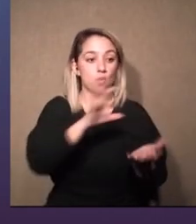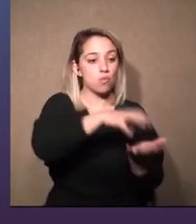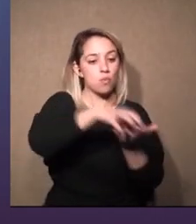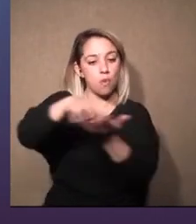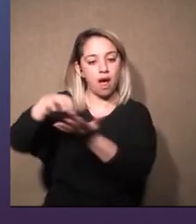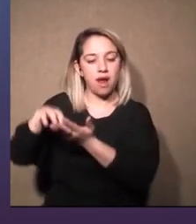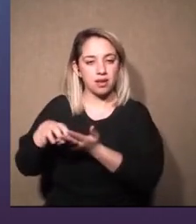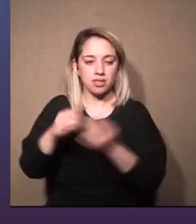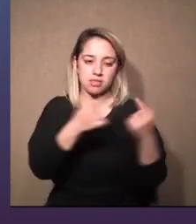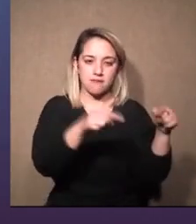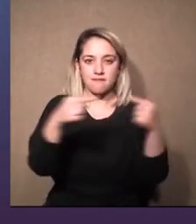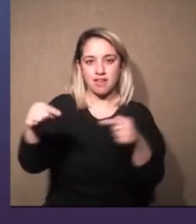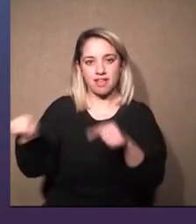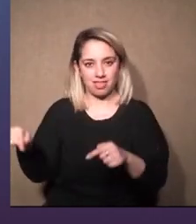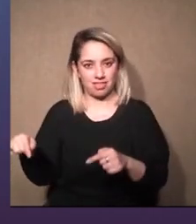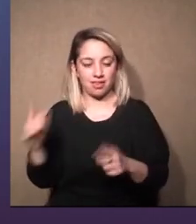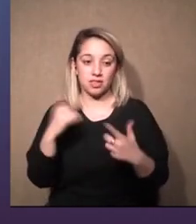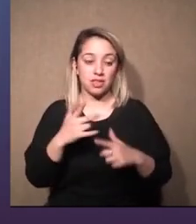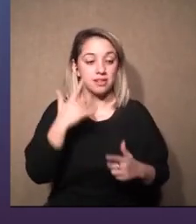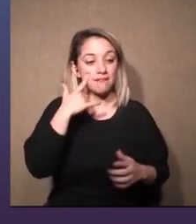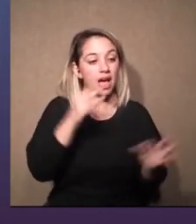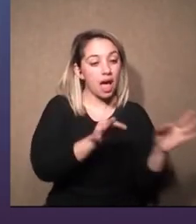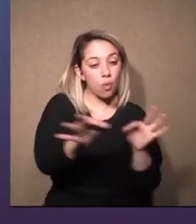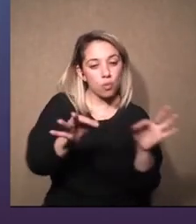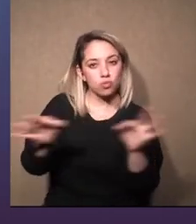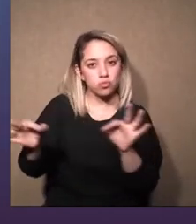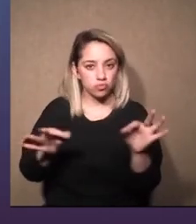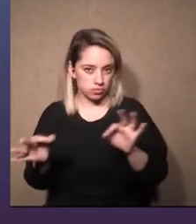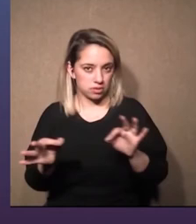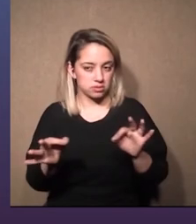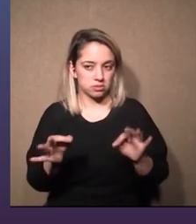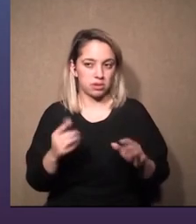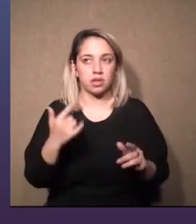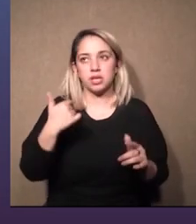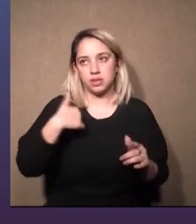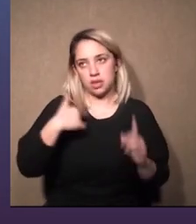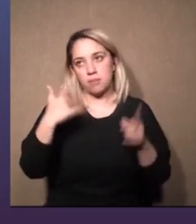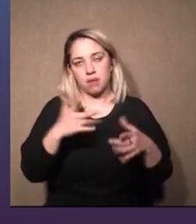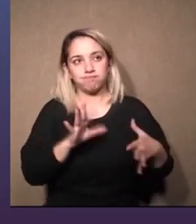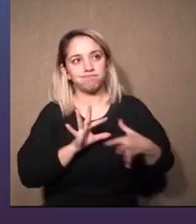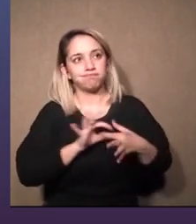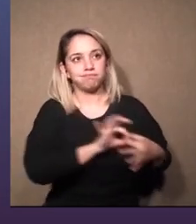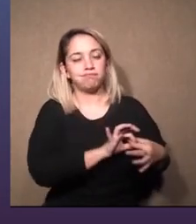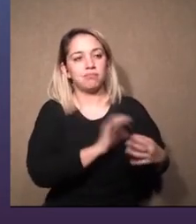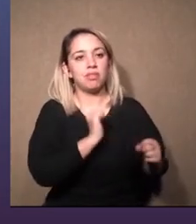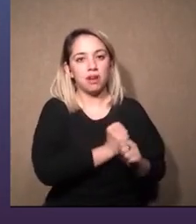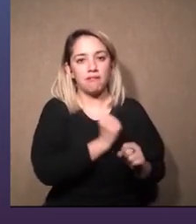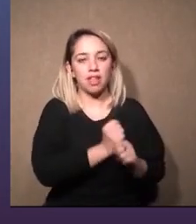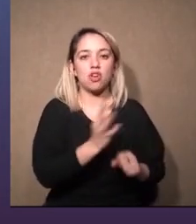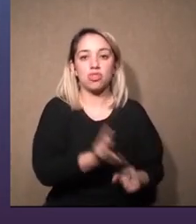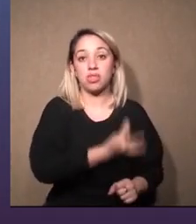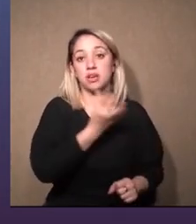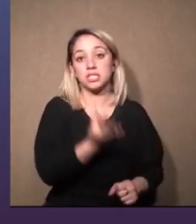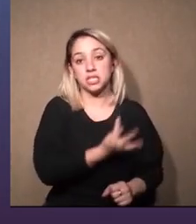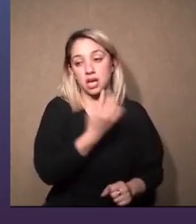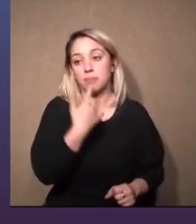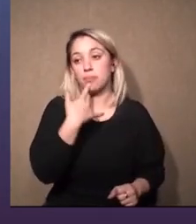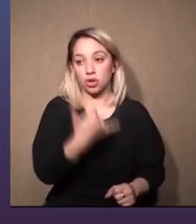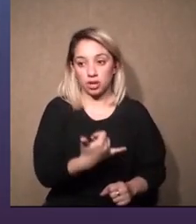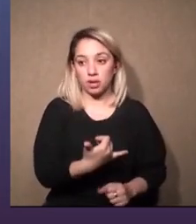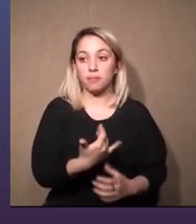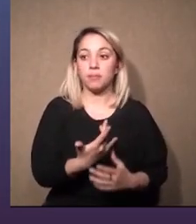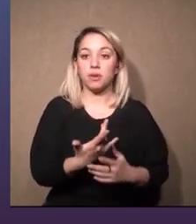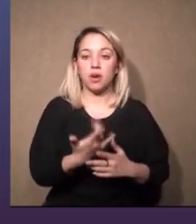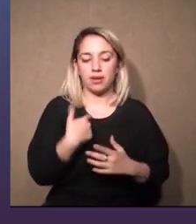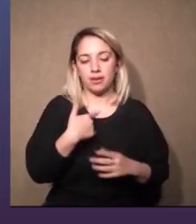y eso también he trabajado con otras áreas con Taller y como Andrea también trabajo